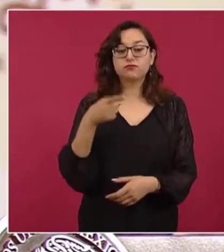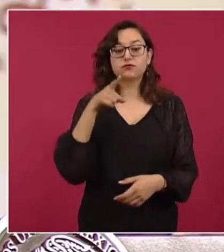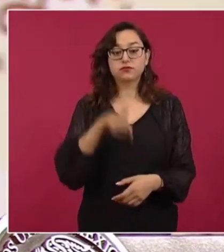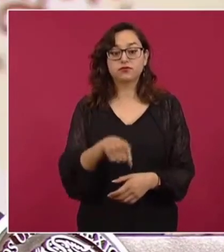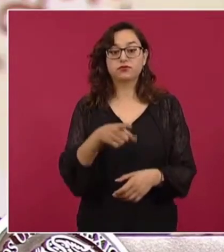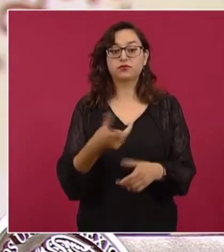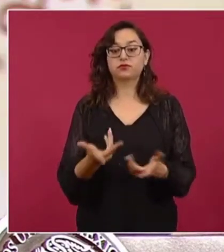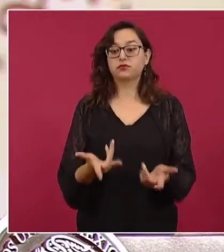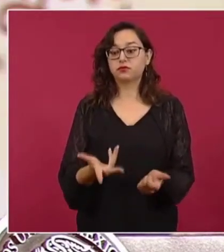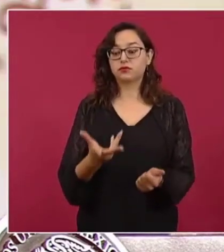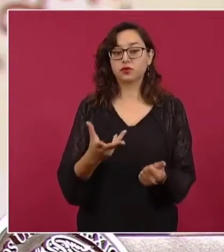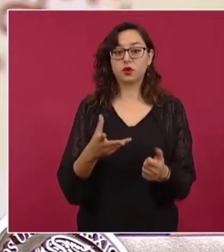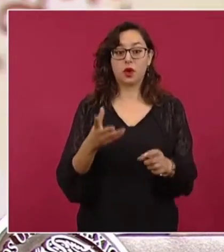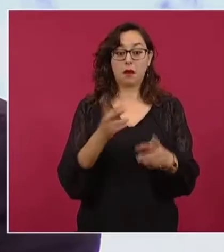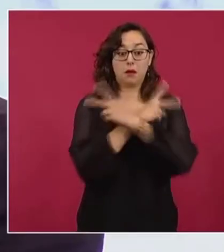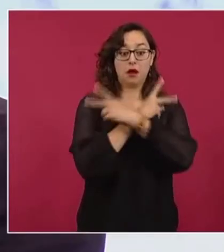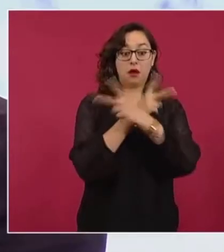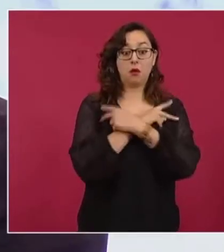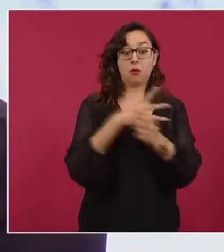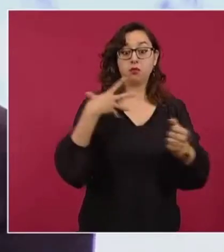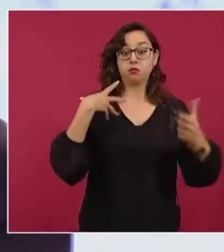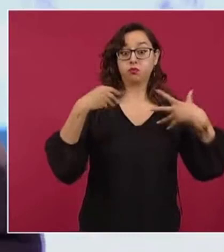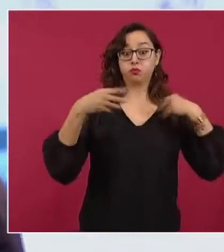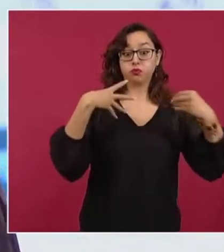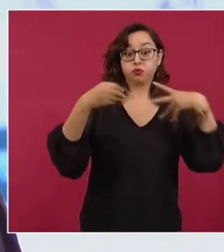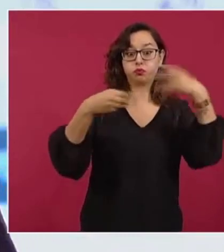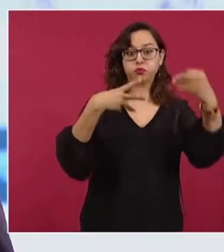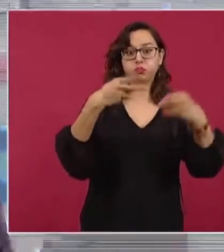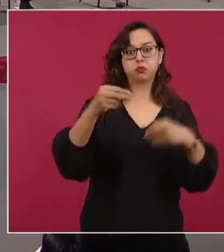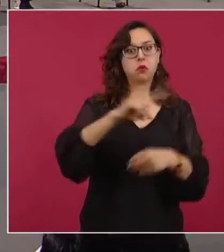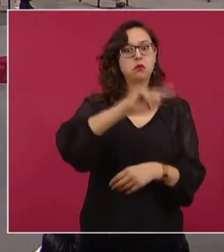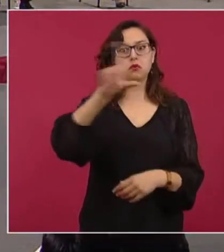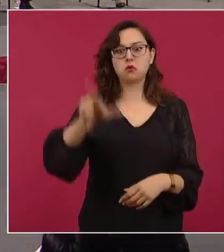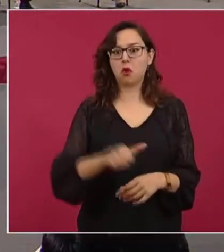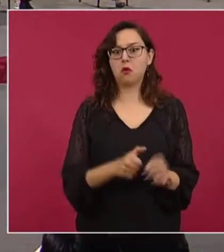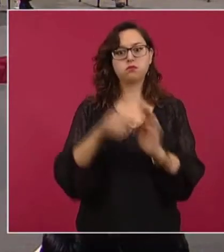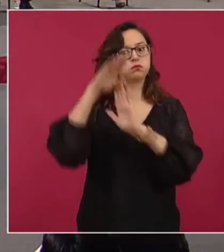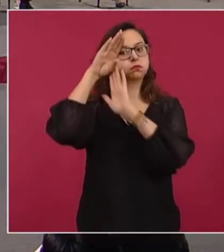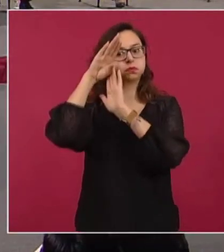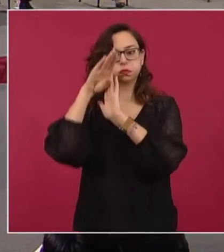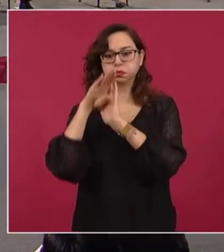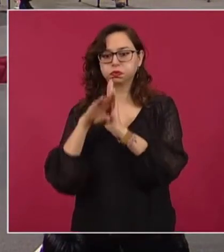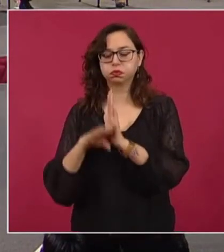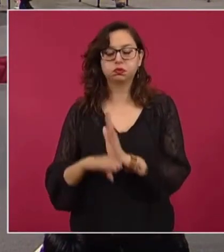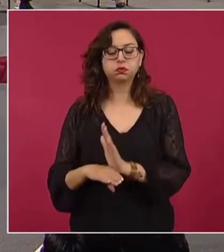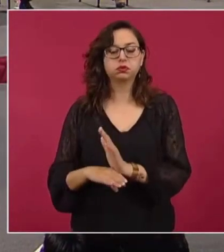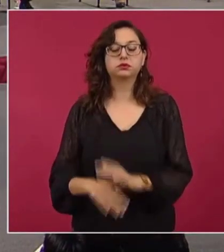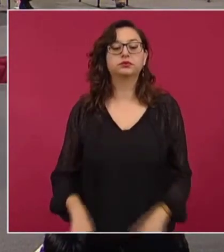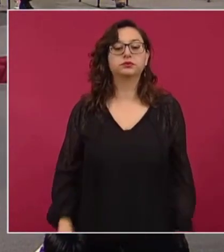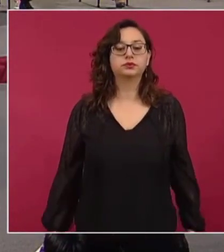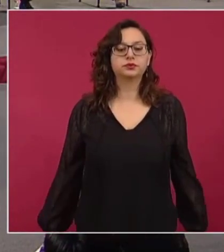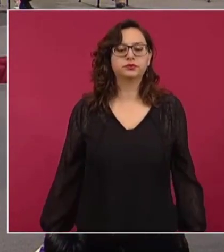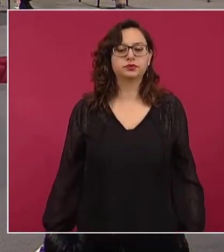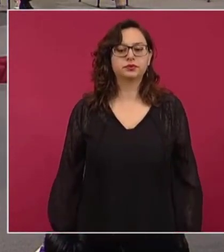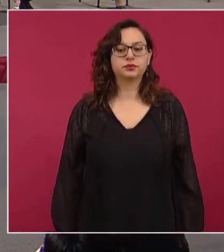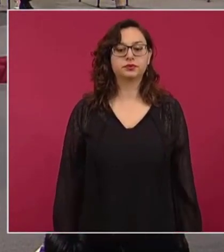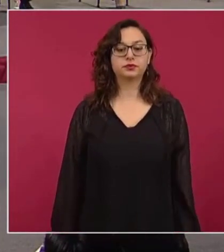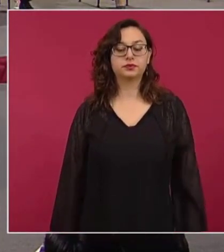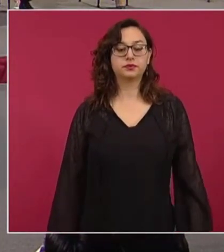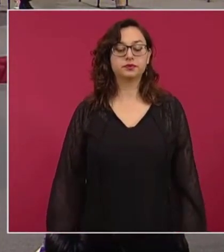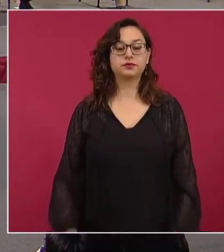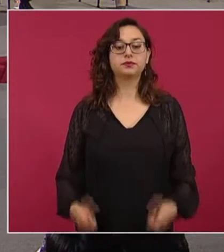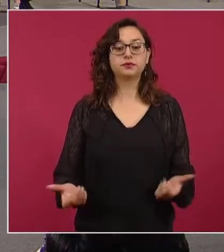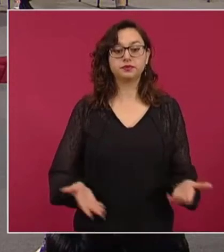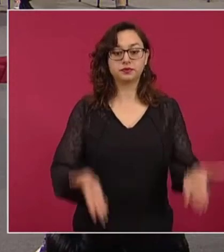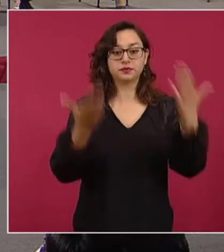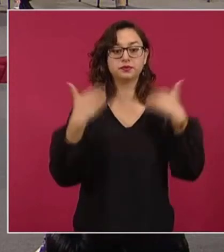Ómicron también empezaron a bajar los contagios en menores de edad. Y en la siguiente, es la tabla que señala el presidente,